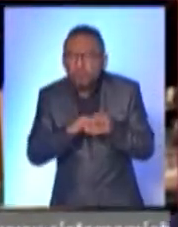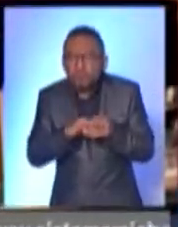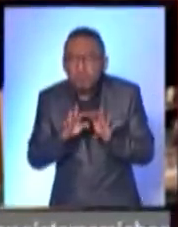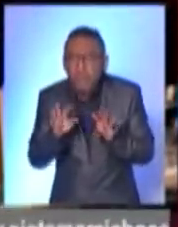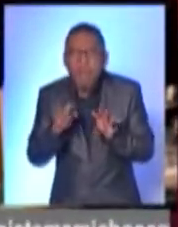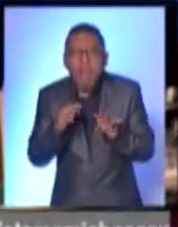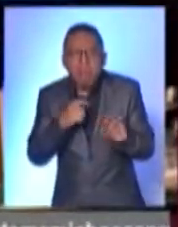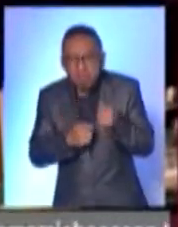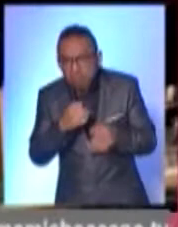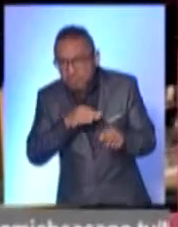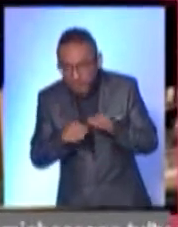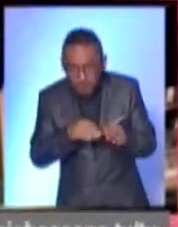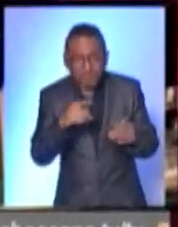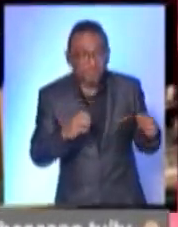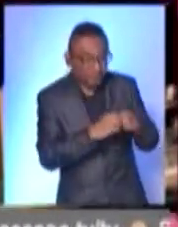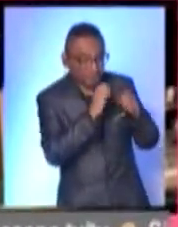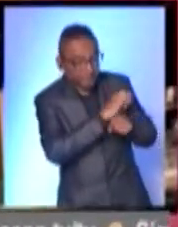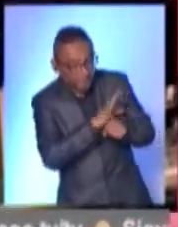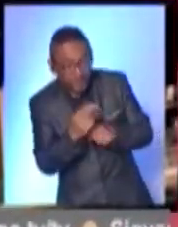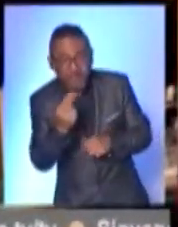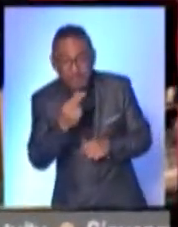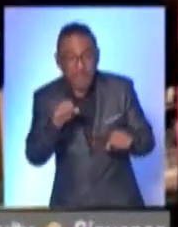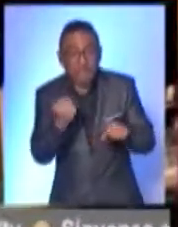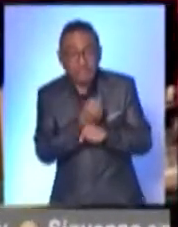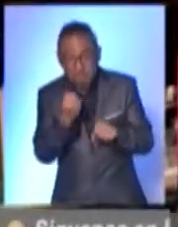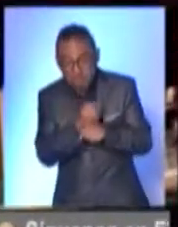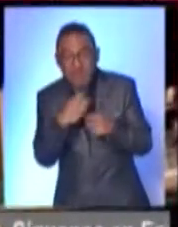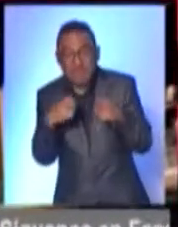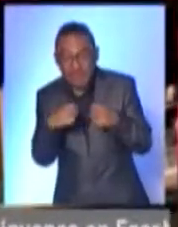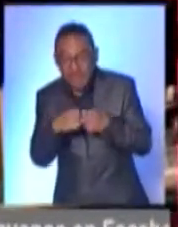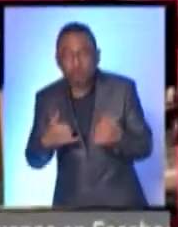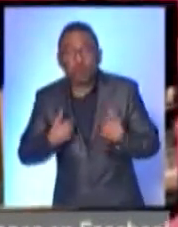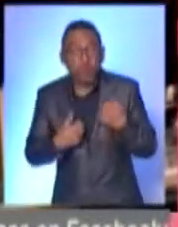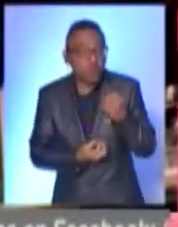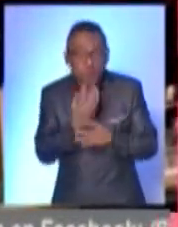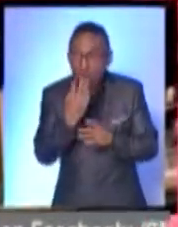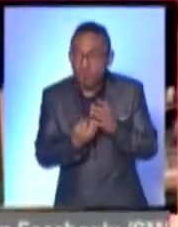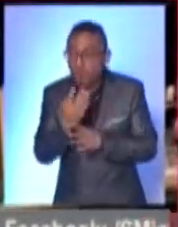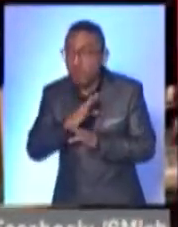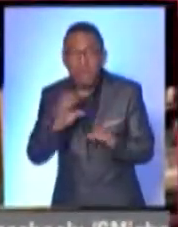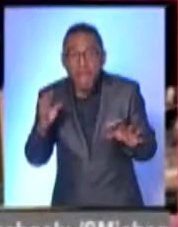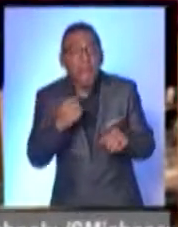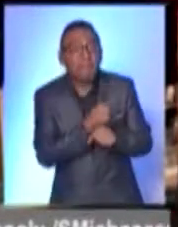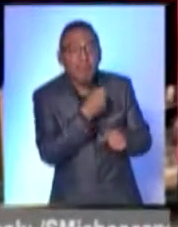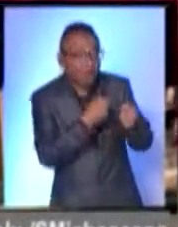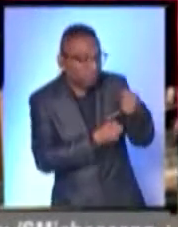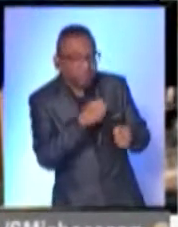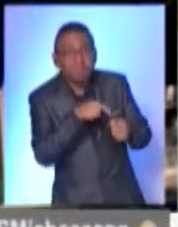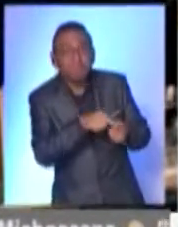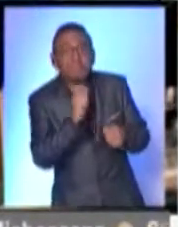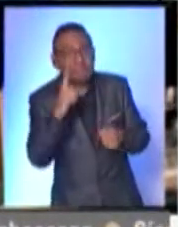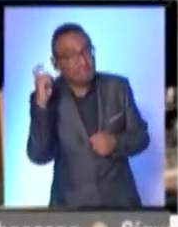La pandemia y el uso cada vez mayor de los zapatos tenis en las nuevas generaciones han llevado a la boleada a una situación